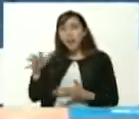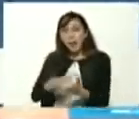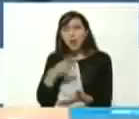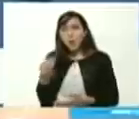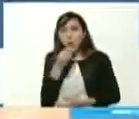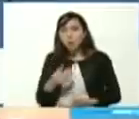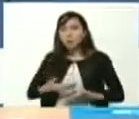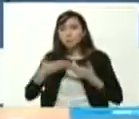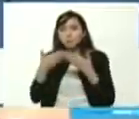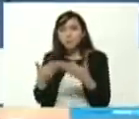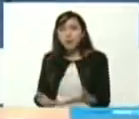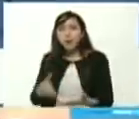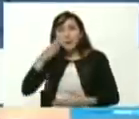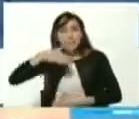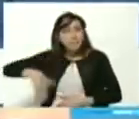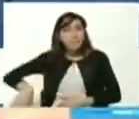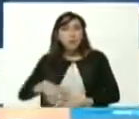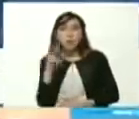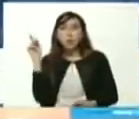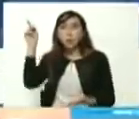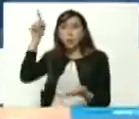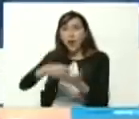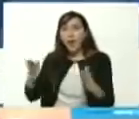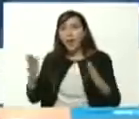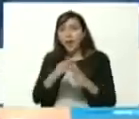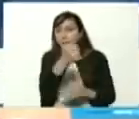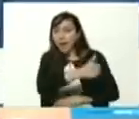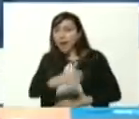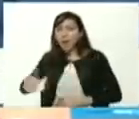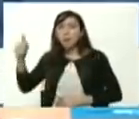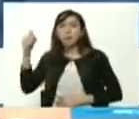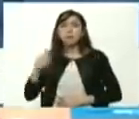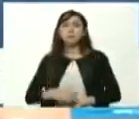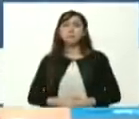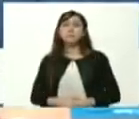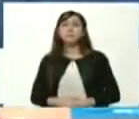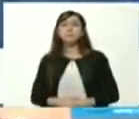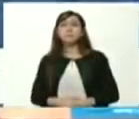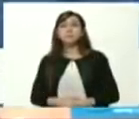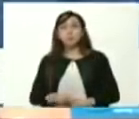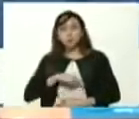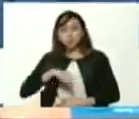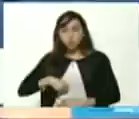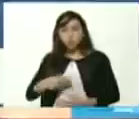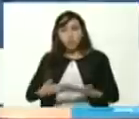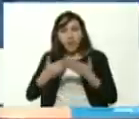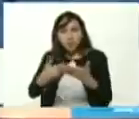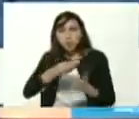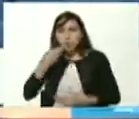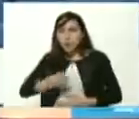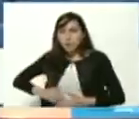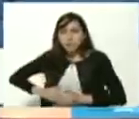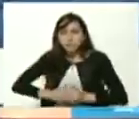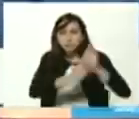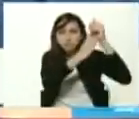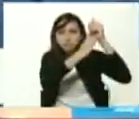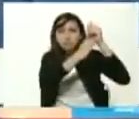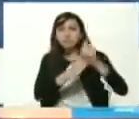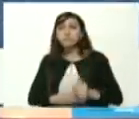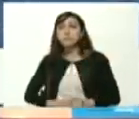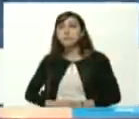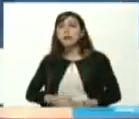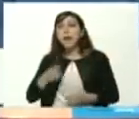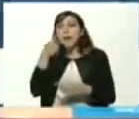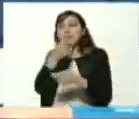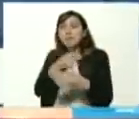en nuestro país la soberanía del plato que llega a la mesa de cada venezolano y venezolana se lo estamos dando a los jóvenes a los nuevos bachilleres a los